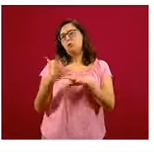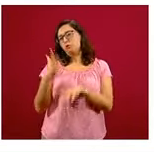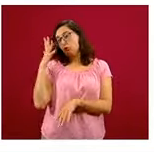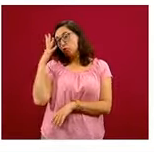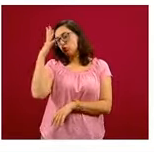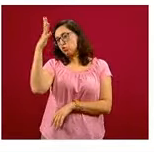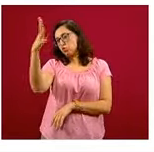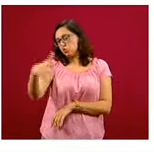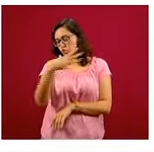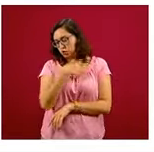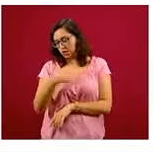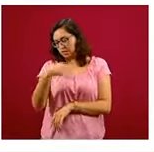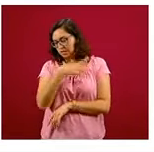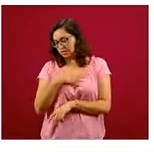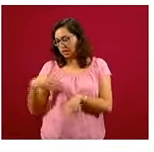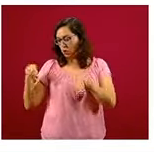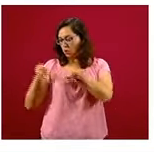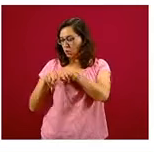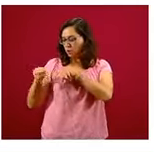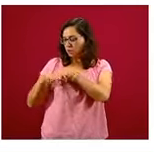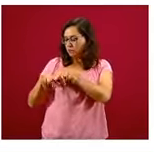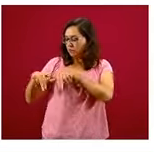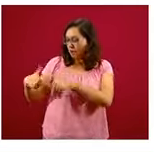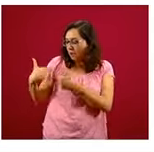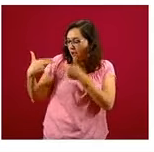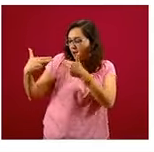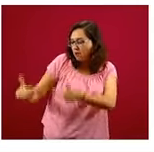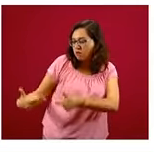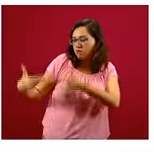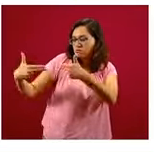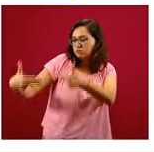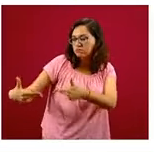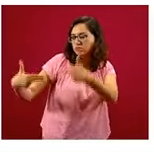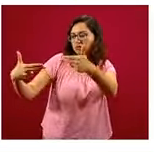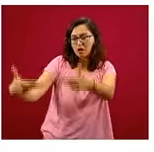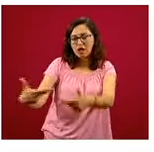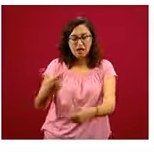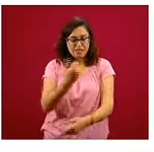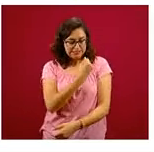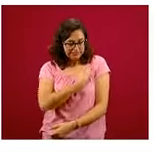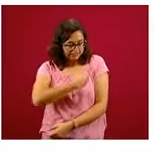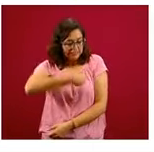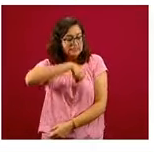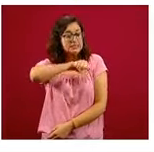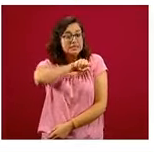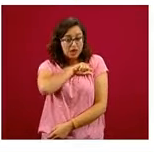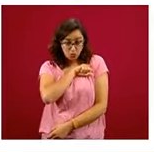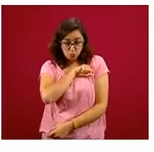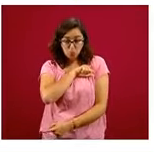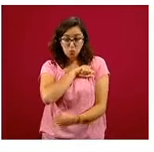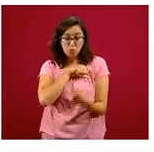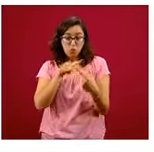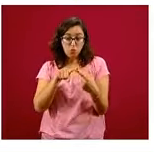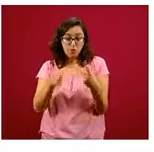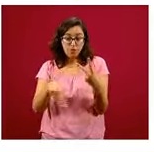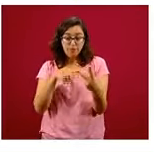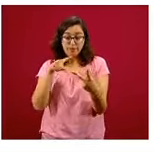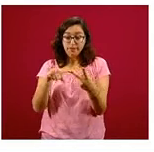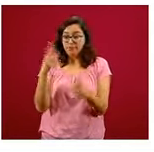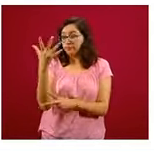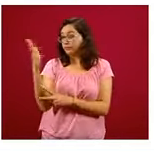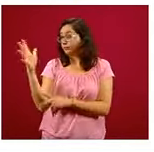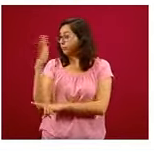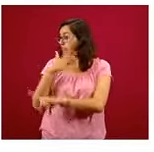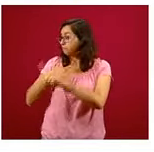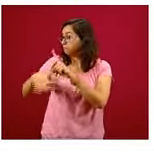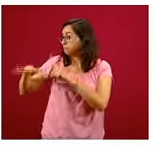en donde seamos más saludables y donde la naturaleza